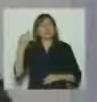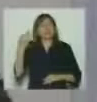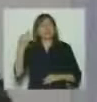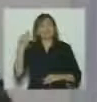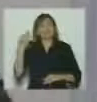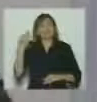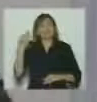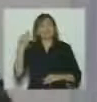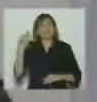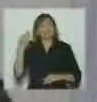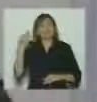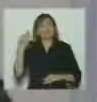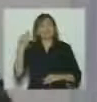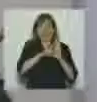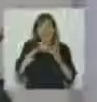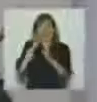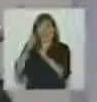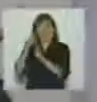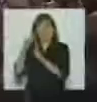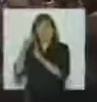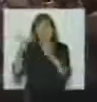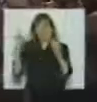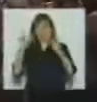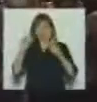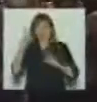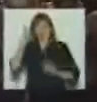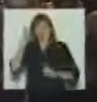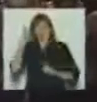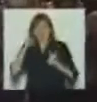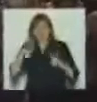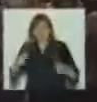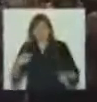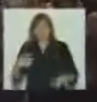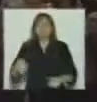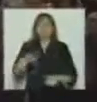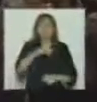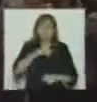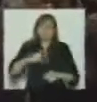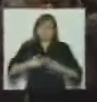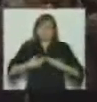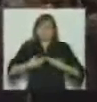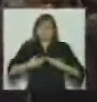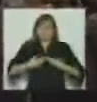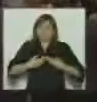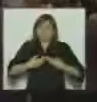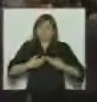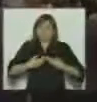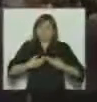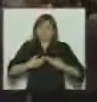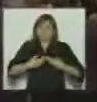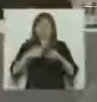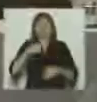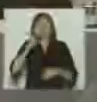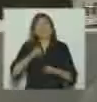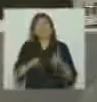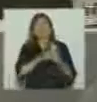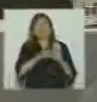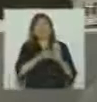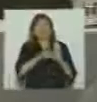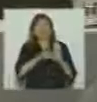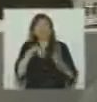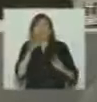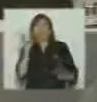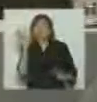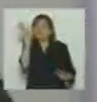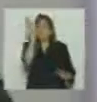y hoy no solamente haber sancionado esa ley sino estar poniéndola en marcha conjuntamente de aquí veo industriales nacionales que